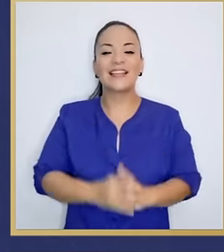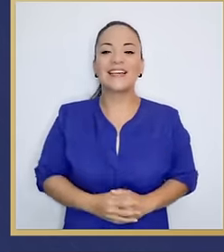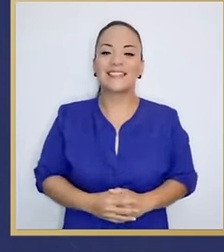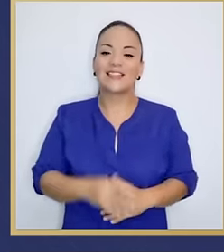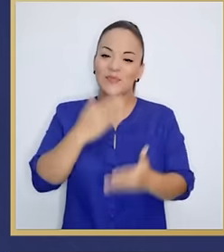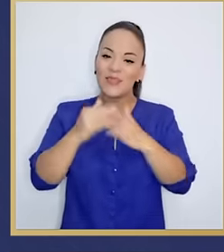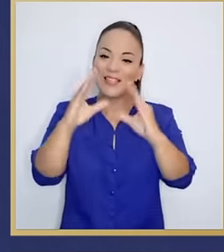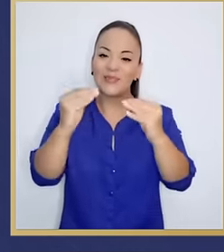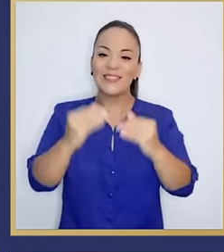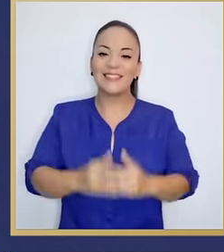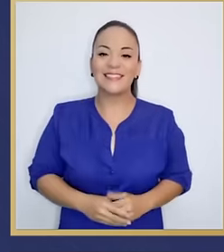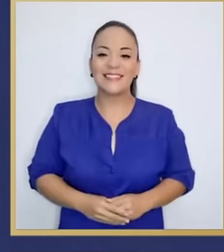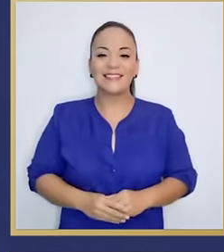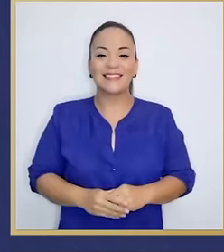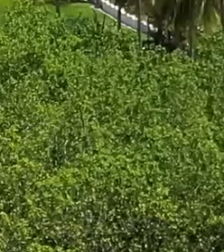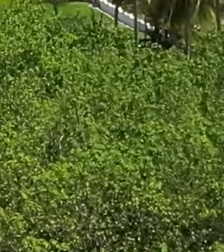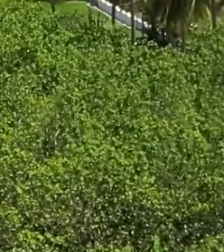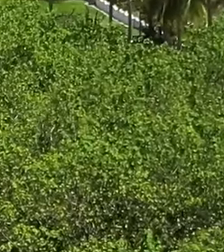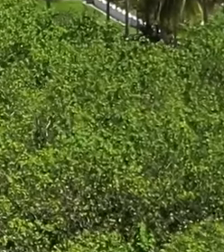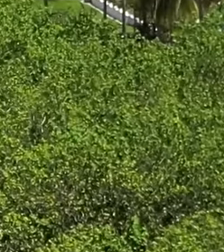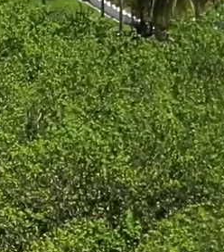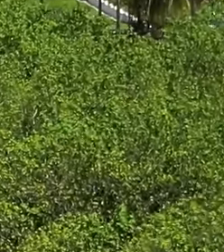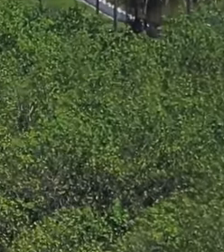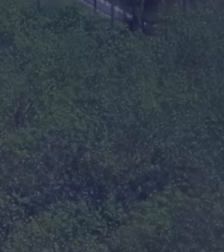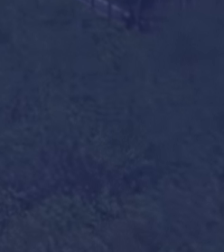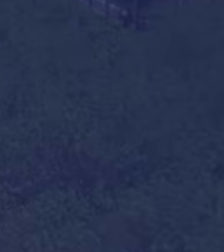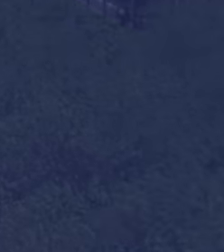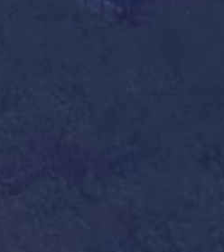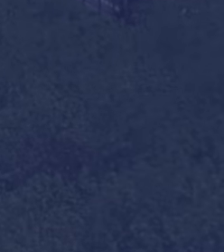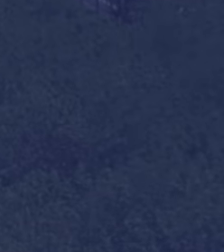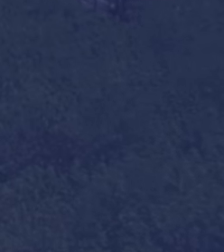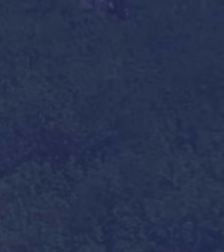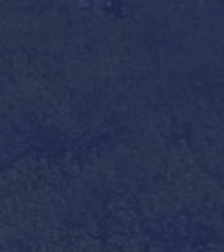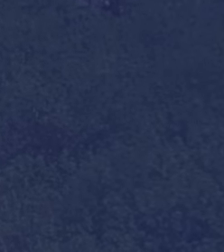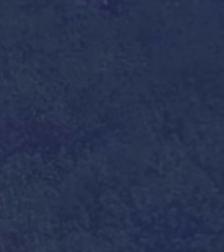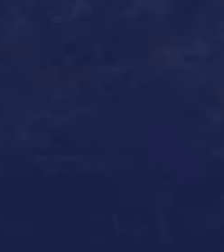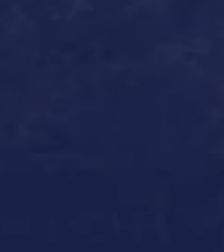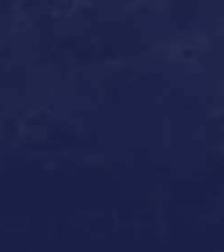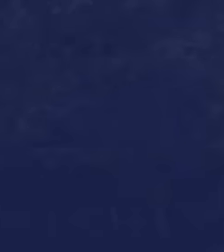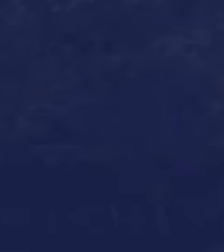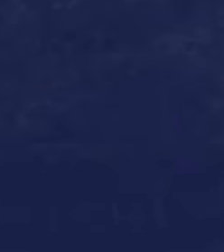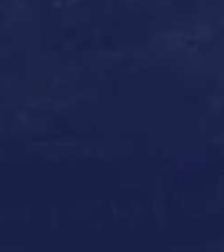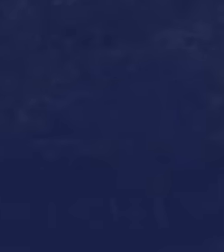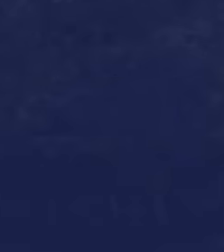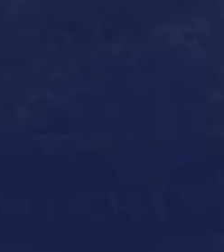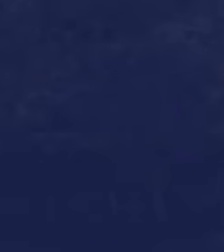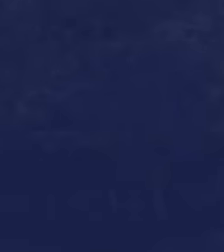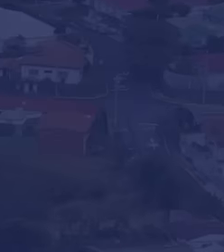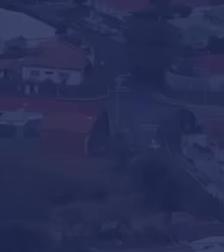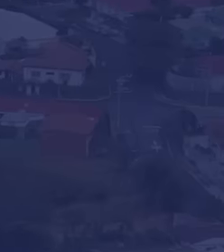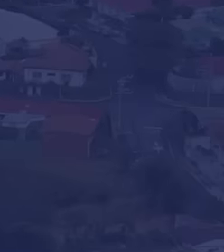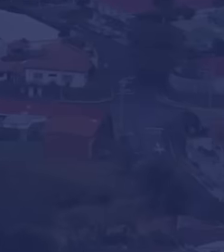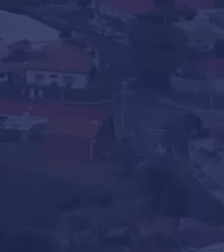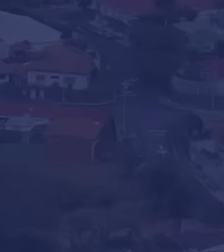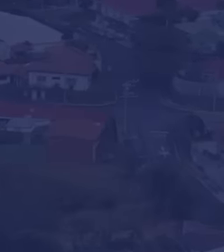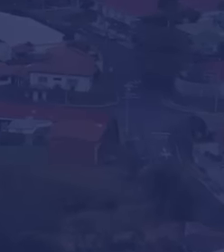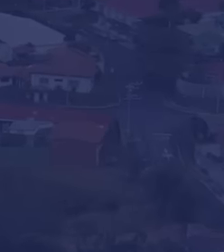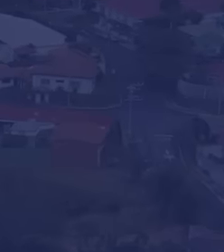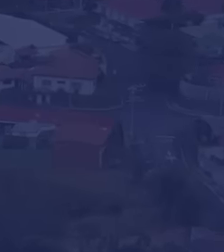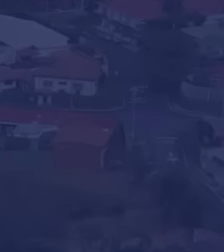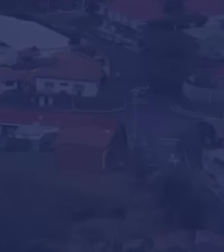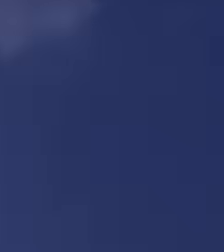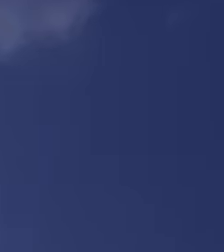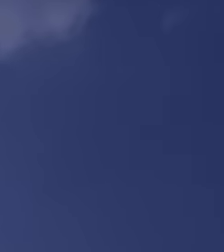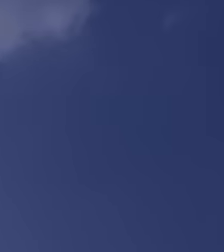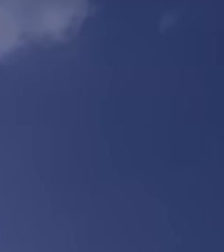Muchísimas gracias. Buenas noches. Costa Rica tiene un firme propósito. Que la próxima generación crezca